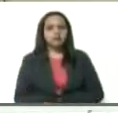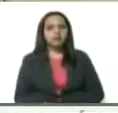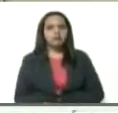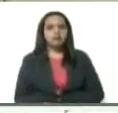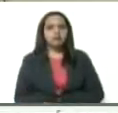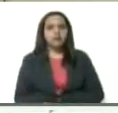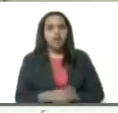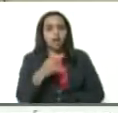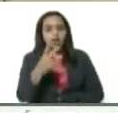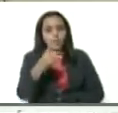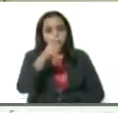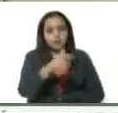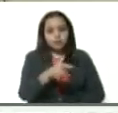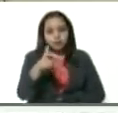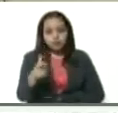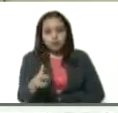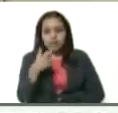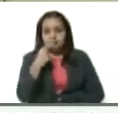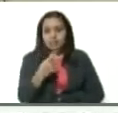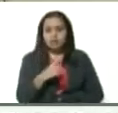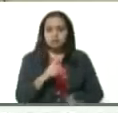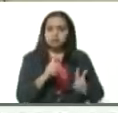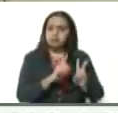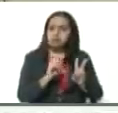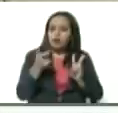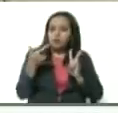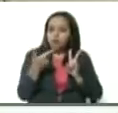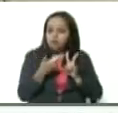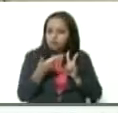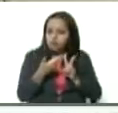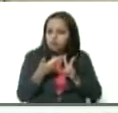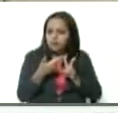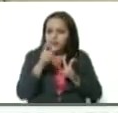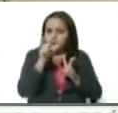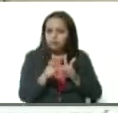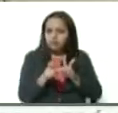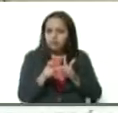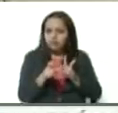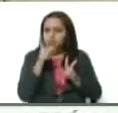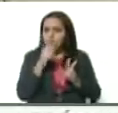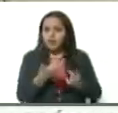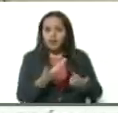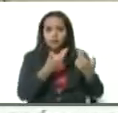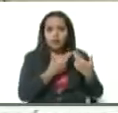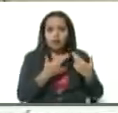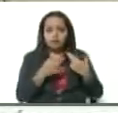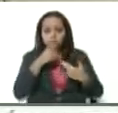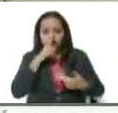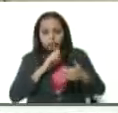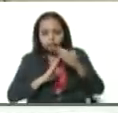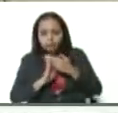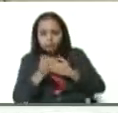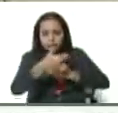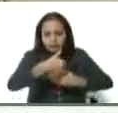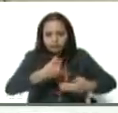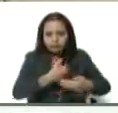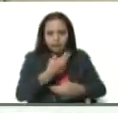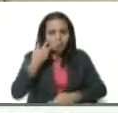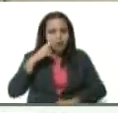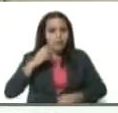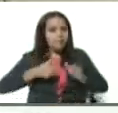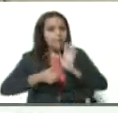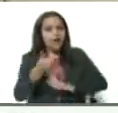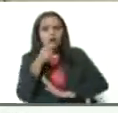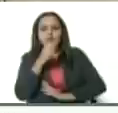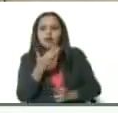Hay dos tipos de personas, diría yo, que no se cuidan. Uno, el más irresponsable, el que entró por trocha. El más irresponsable de todo,